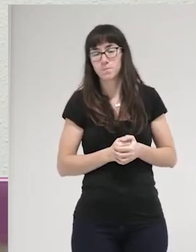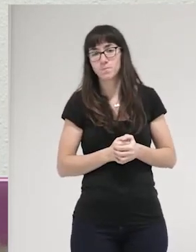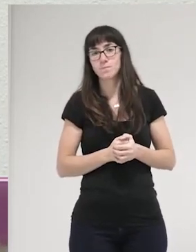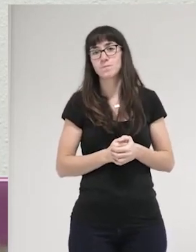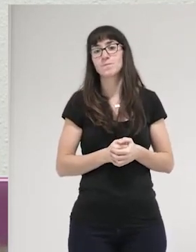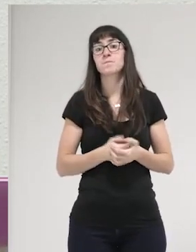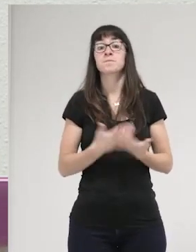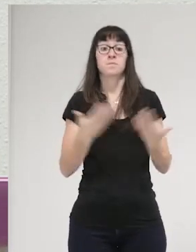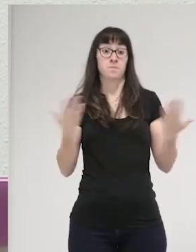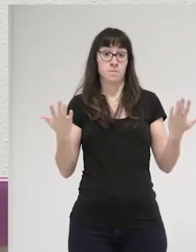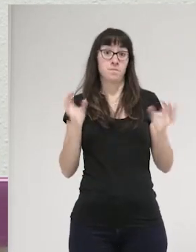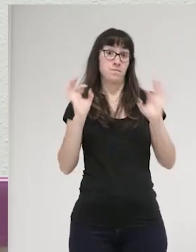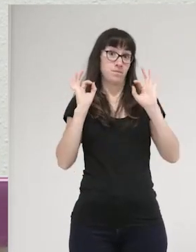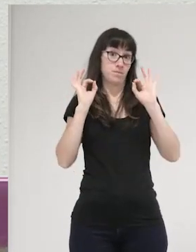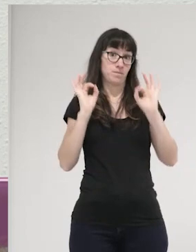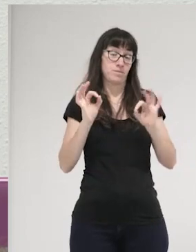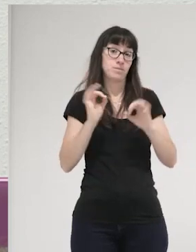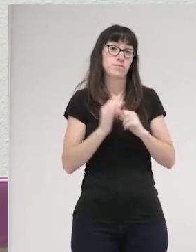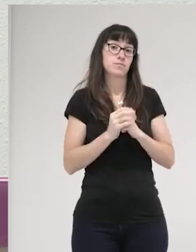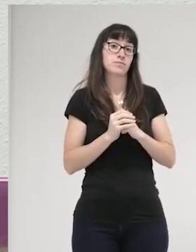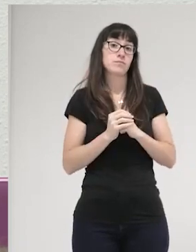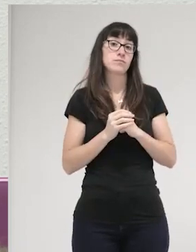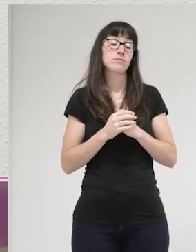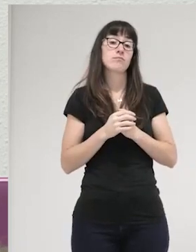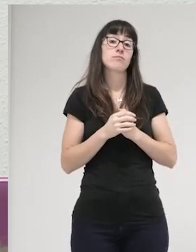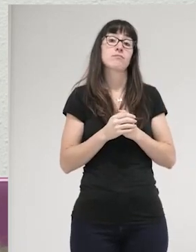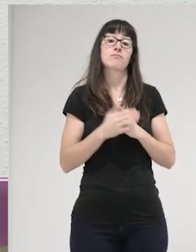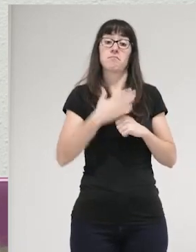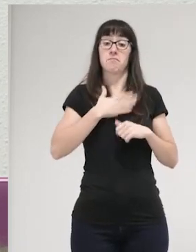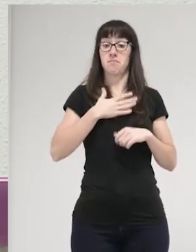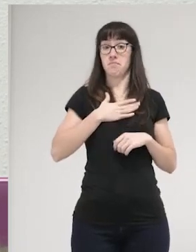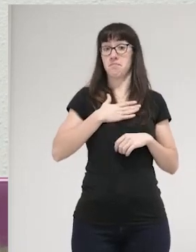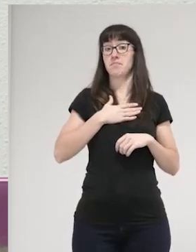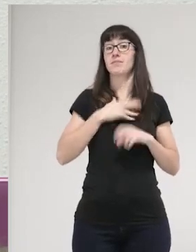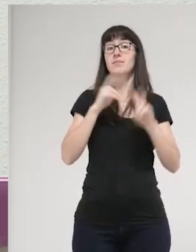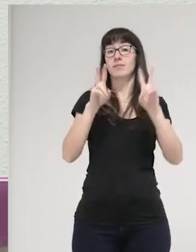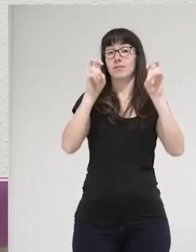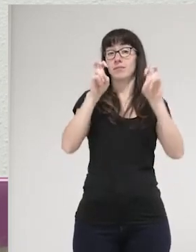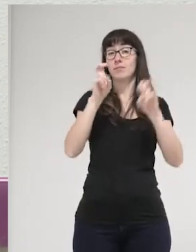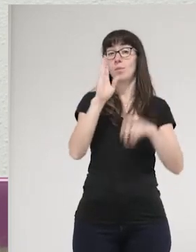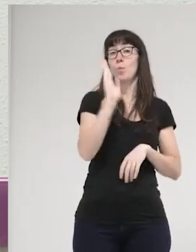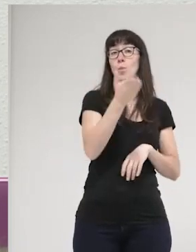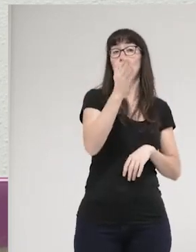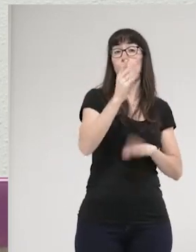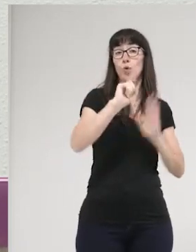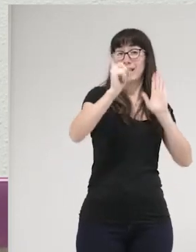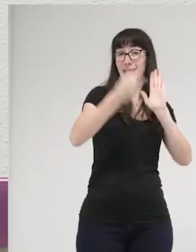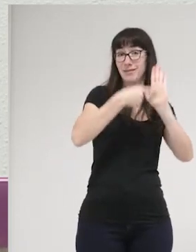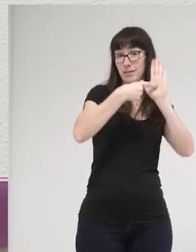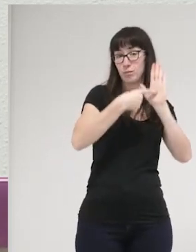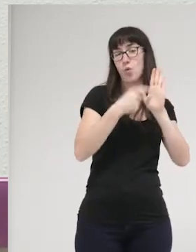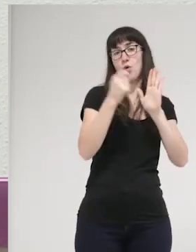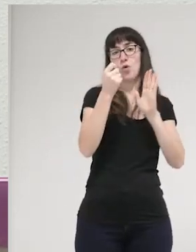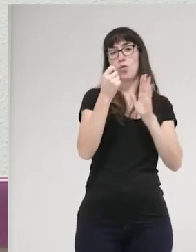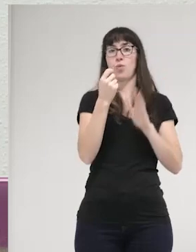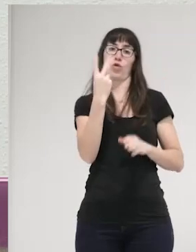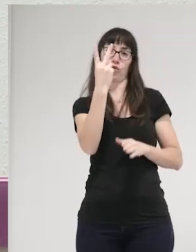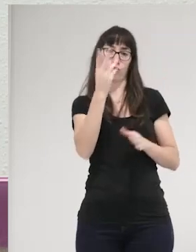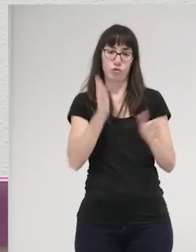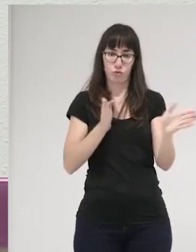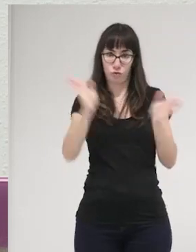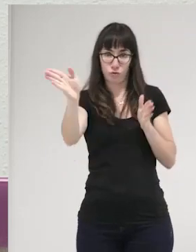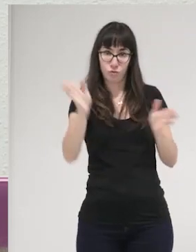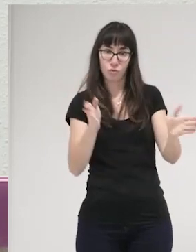Así pues, un poco, para mí la idea del punitivismo tendría esas dos vertientes que os hablaba, lo que sería el